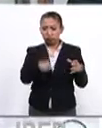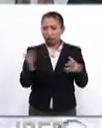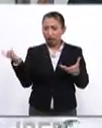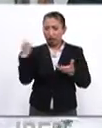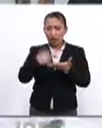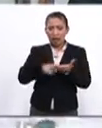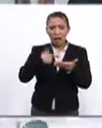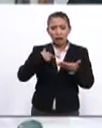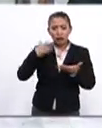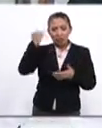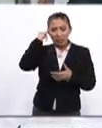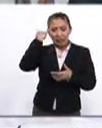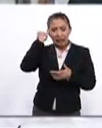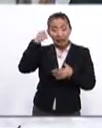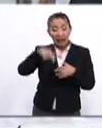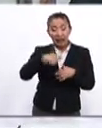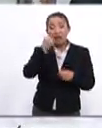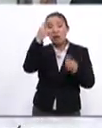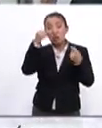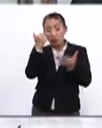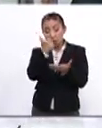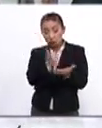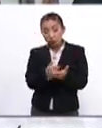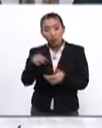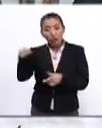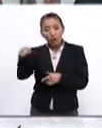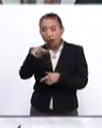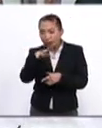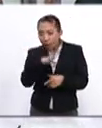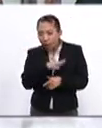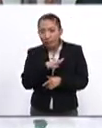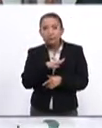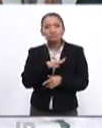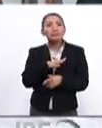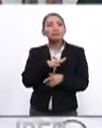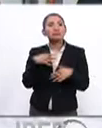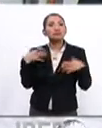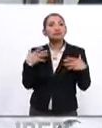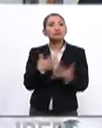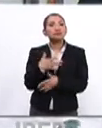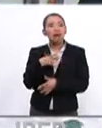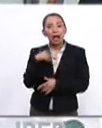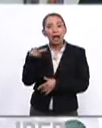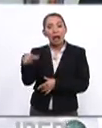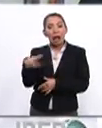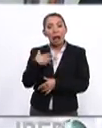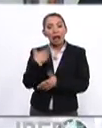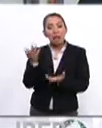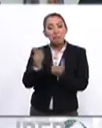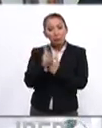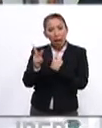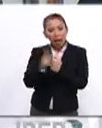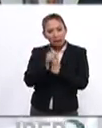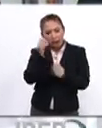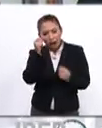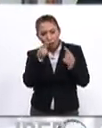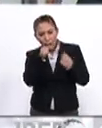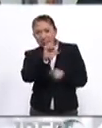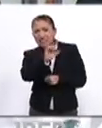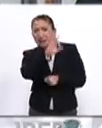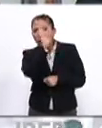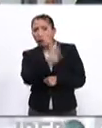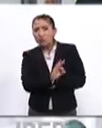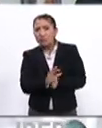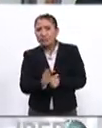indígenas en nuestra región hay ciudades en donde ya están o países en los cuales el